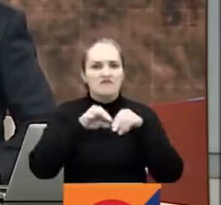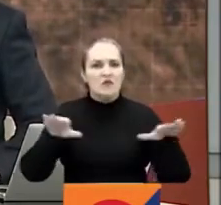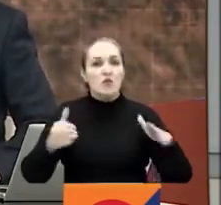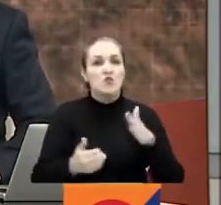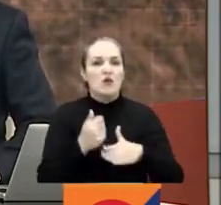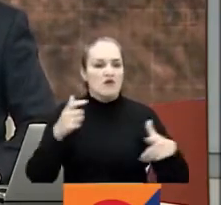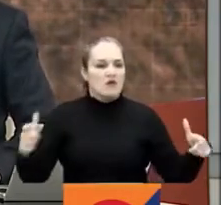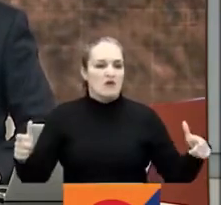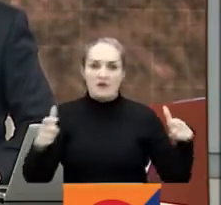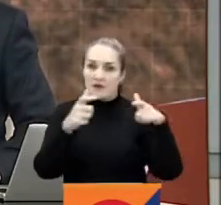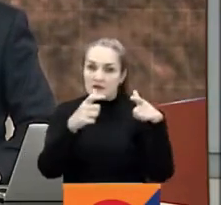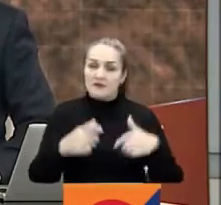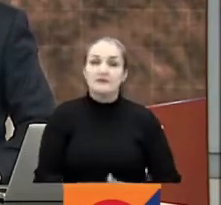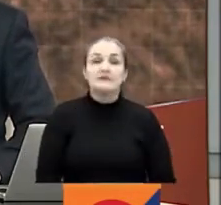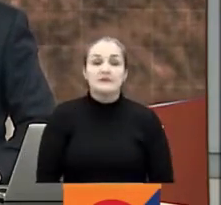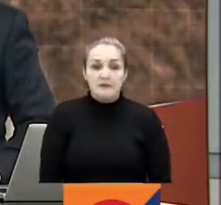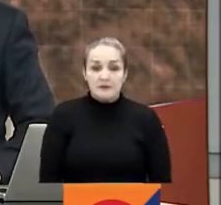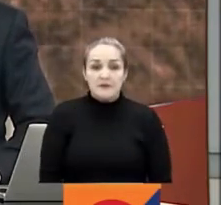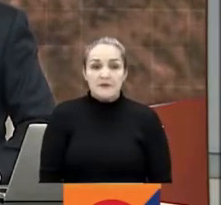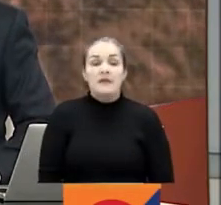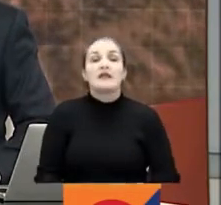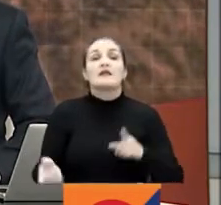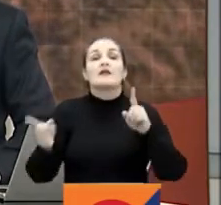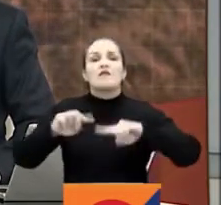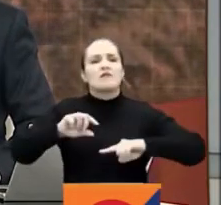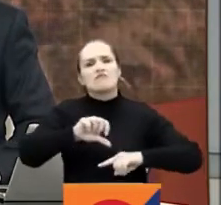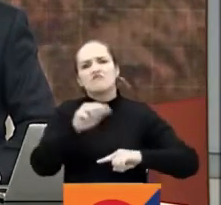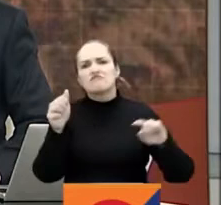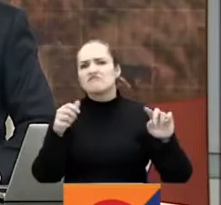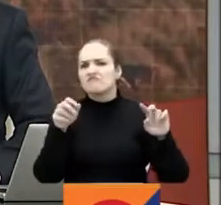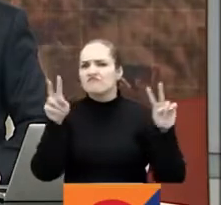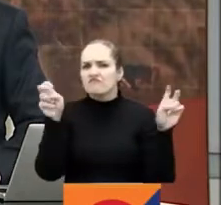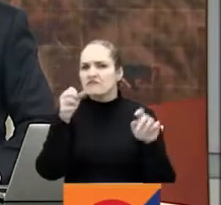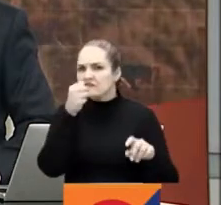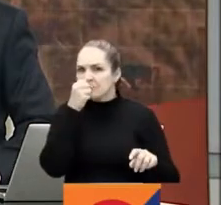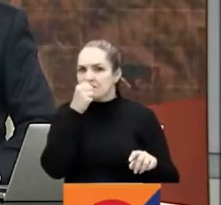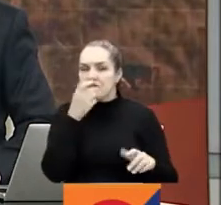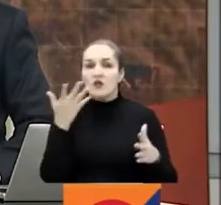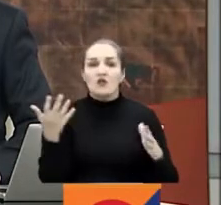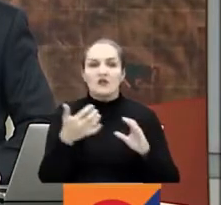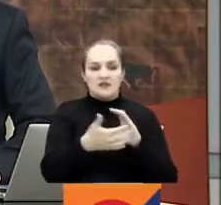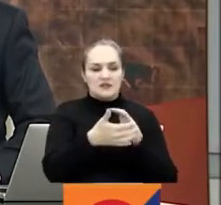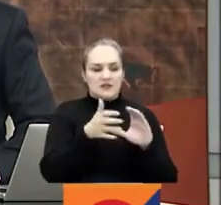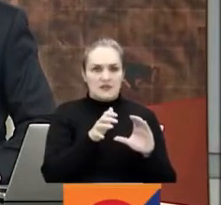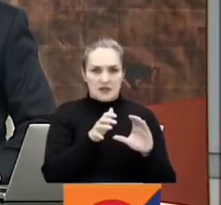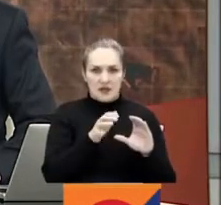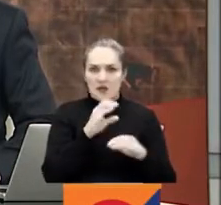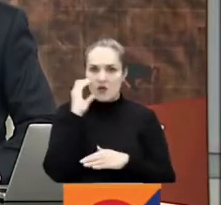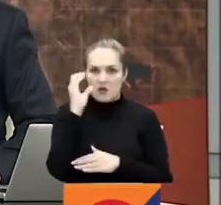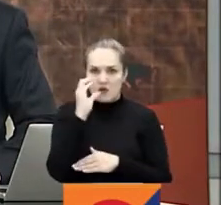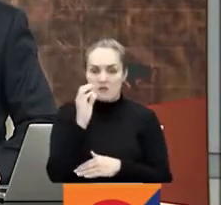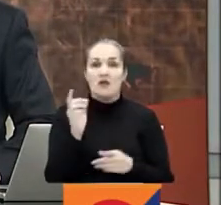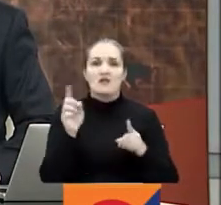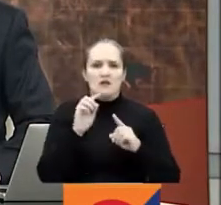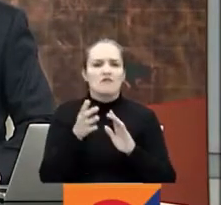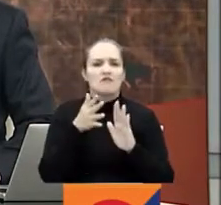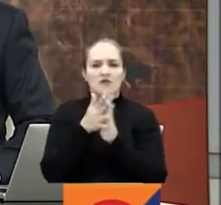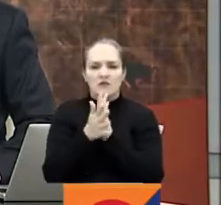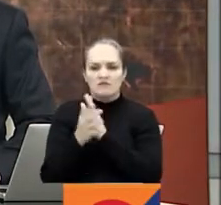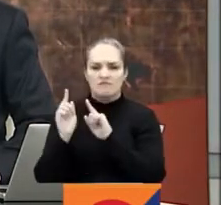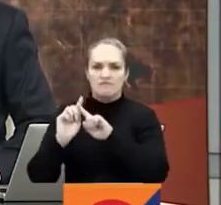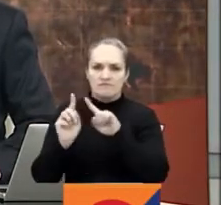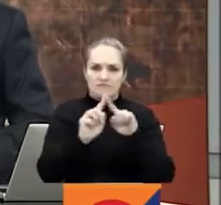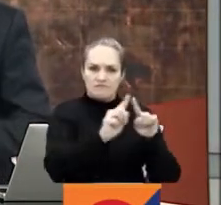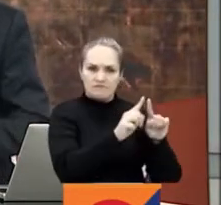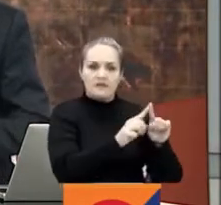Congreso Carolina. José Fernando, y también tendremos avances informativos por Señal Colombia. Ahí también hablaremos de estos avances, de esta instalación